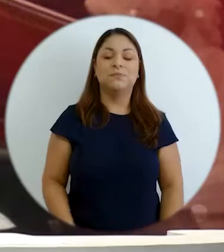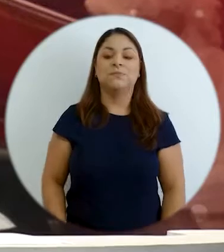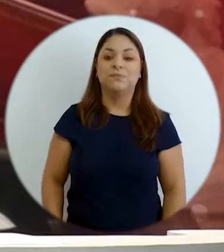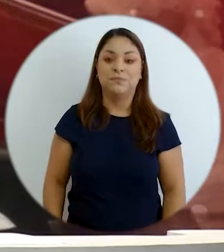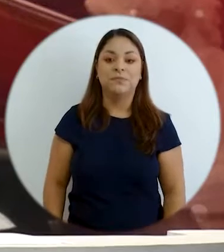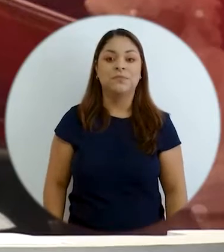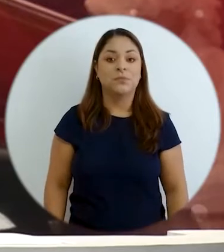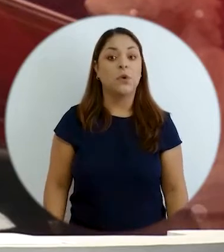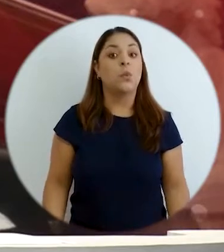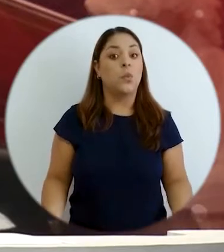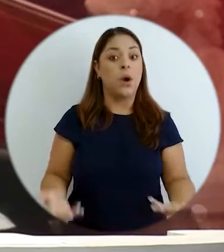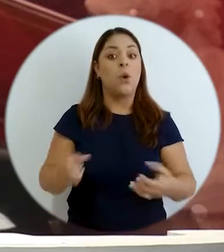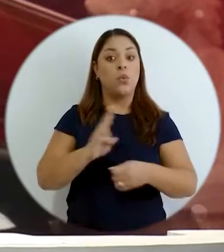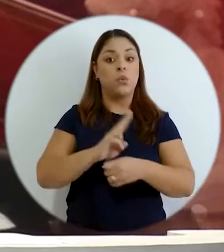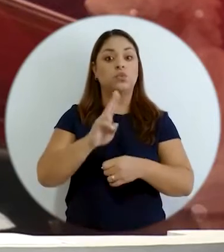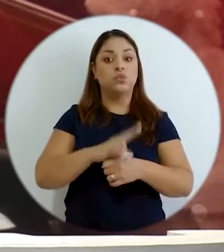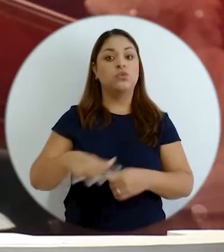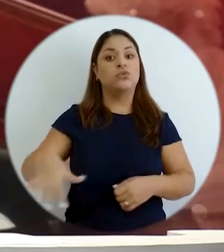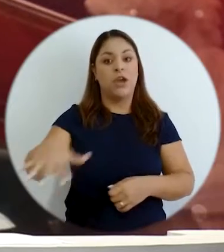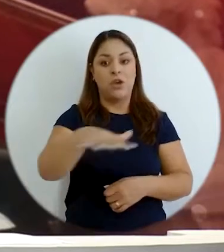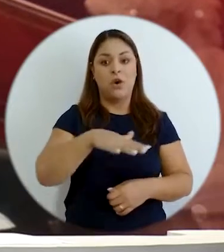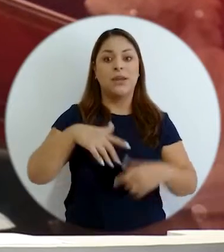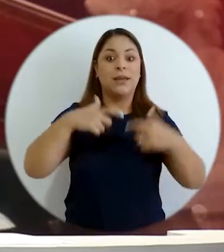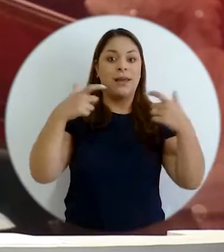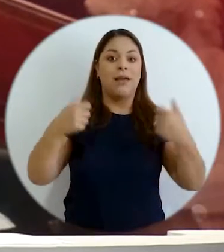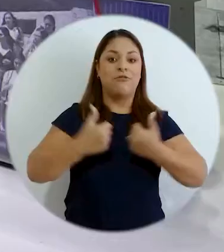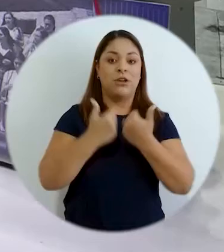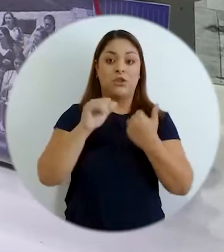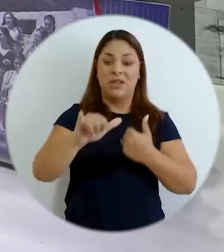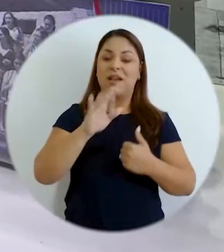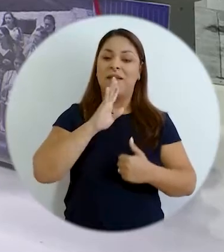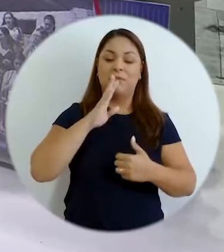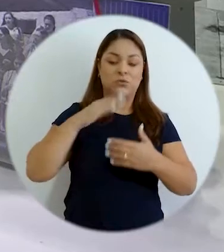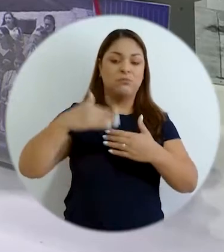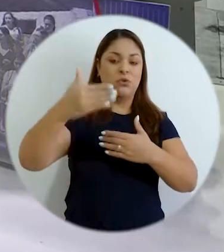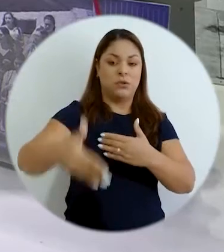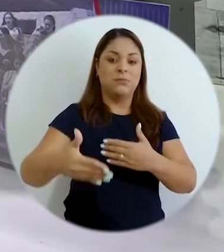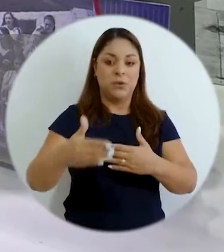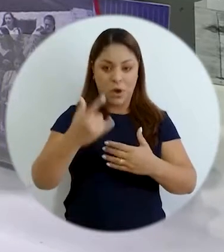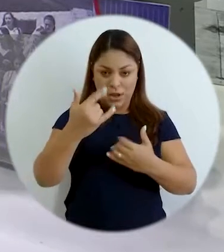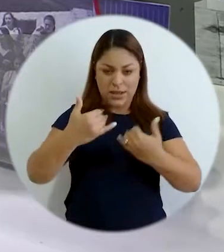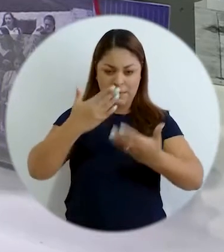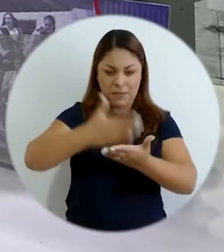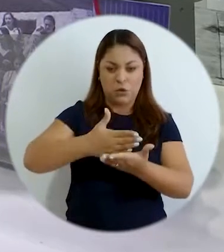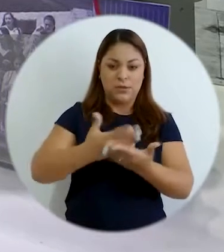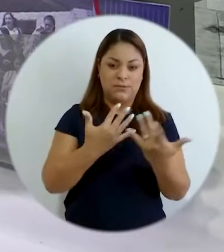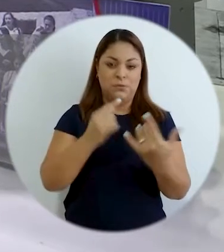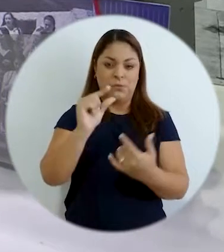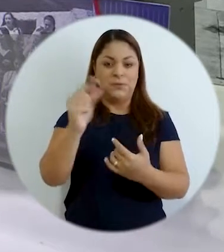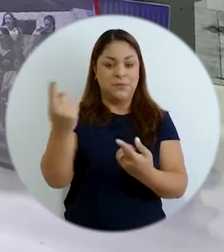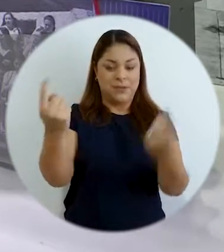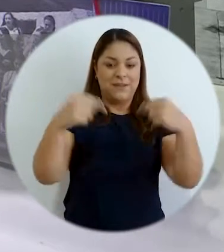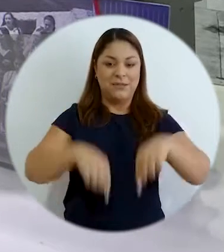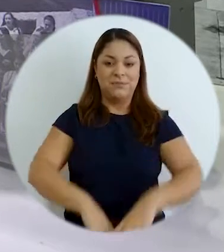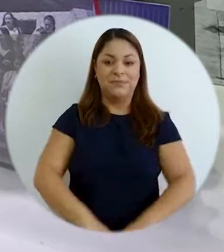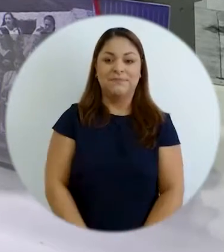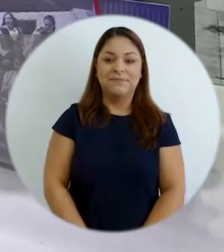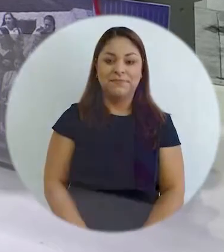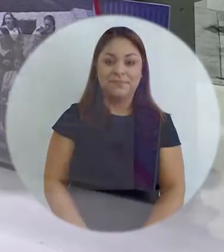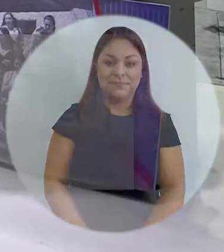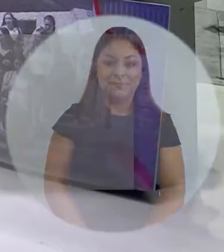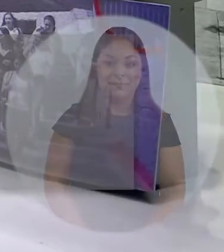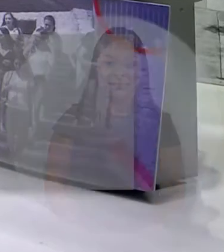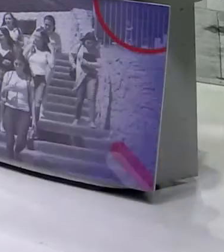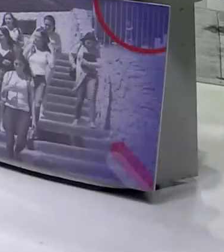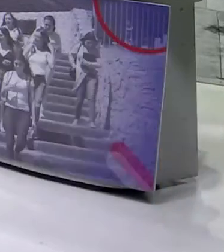ser representante del poder ejecutivo darle voz a las regiones es un gran reto de eso vamos a hablar en el siguiente bloque vamos a una pausa quédese con una mirada que ya